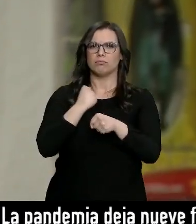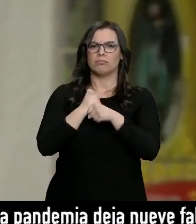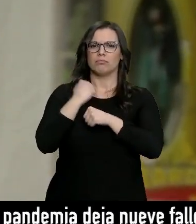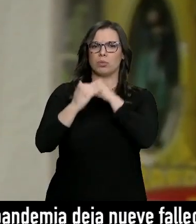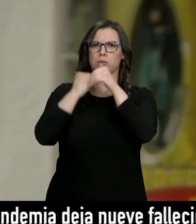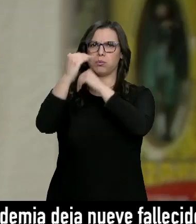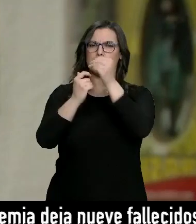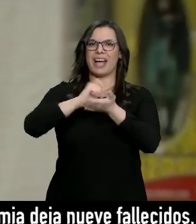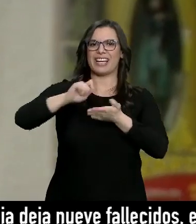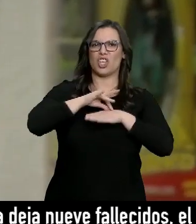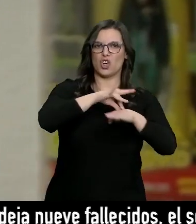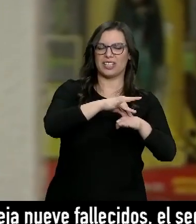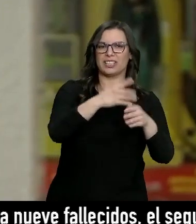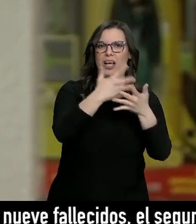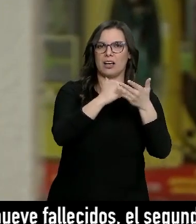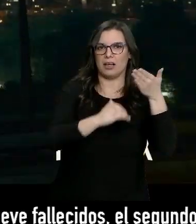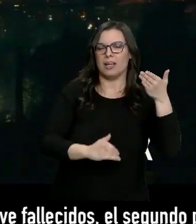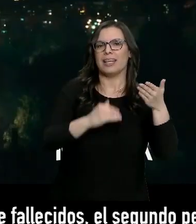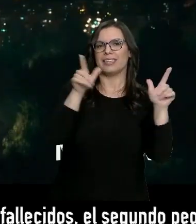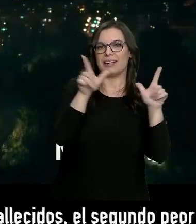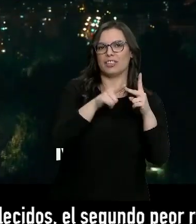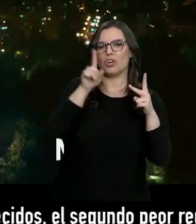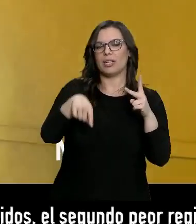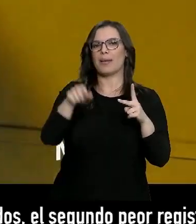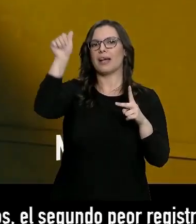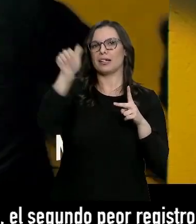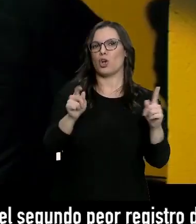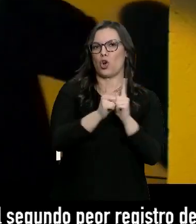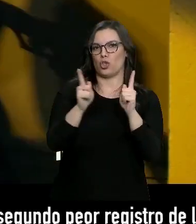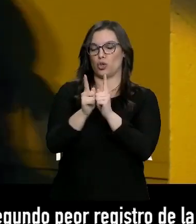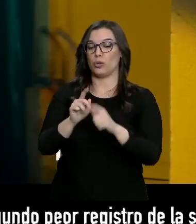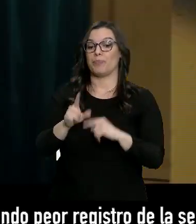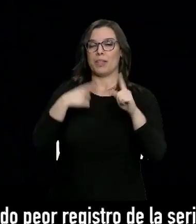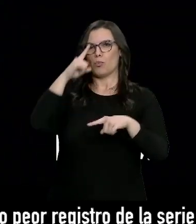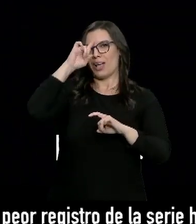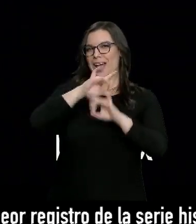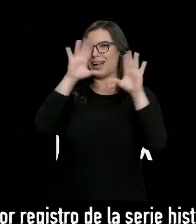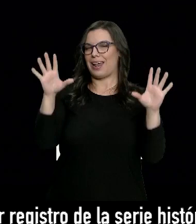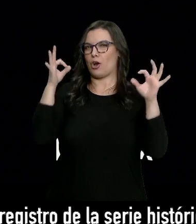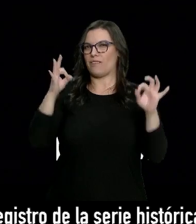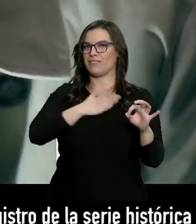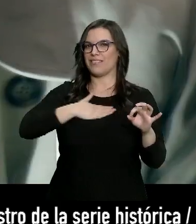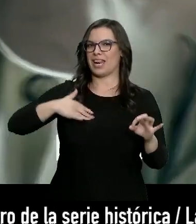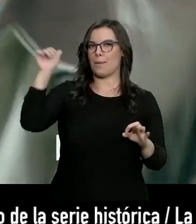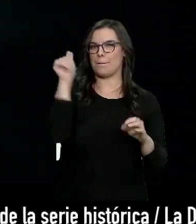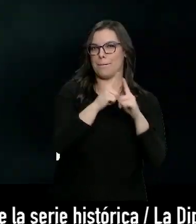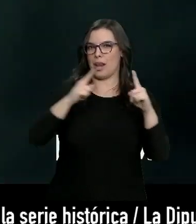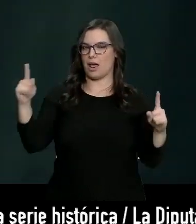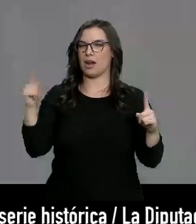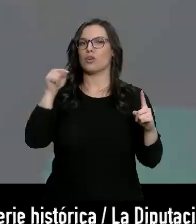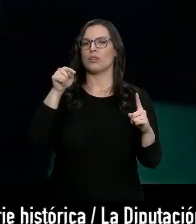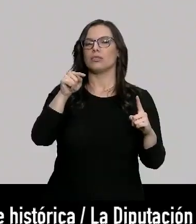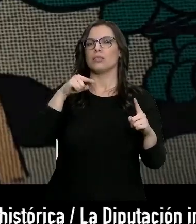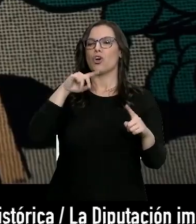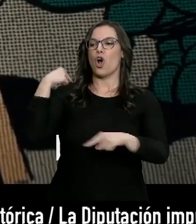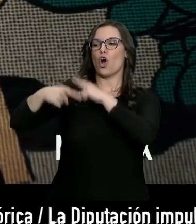guionista de televisión y realizando una treintena de cortos. Pero con la idea clara llegó la posibilidad de dirigir su primer largometraje, Orígenes